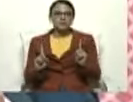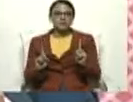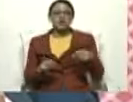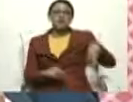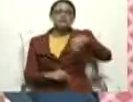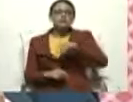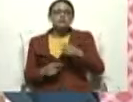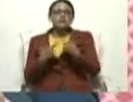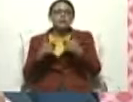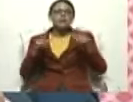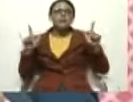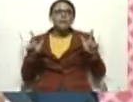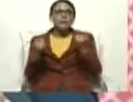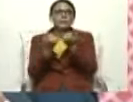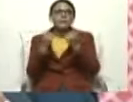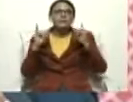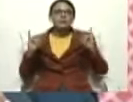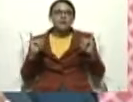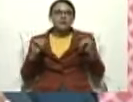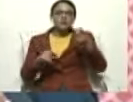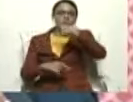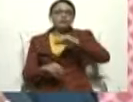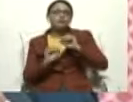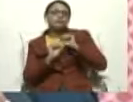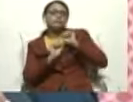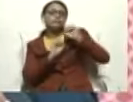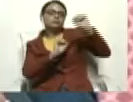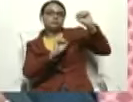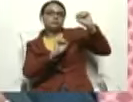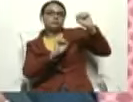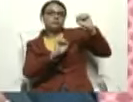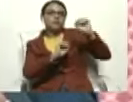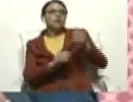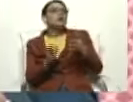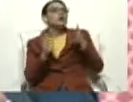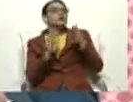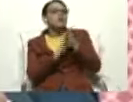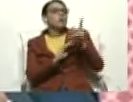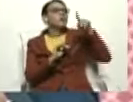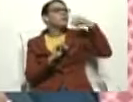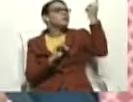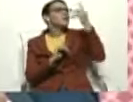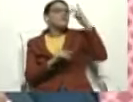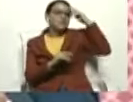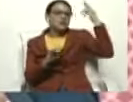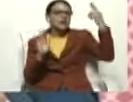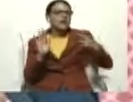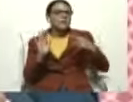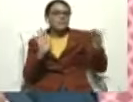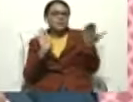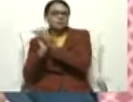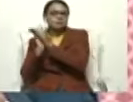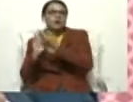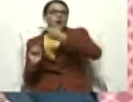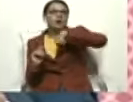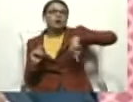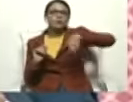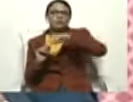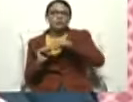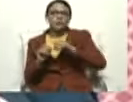independiente, repudia el insólito comunicado de la Unión Europea,